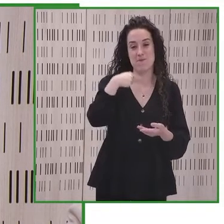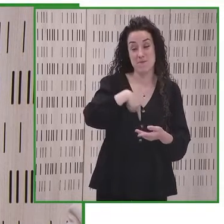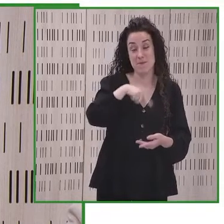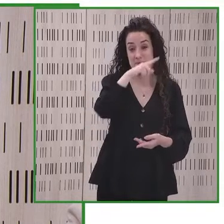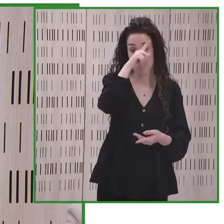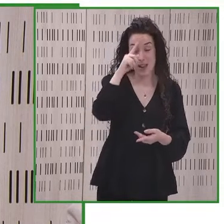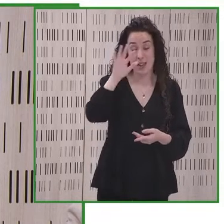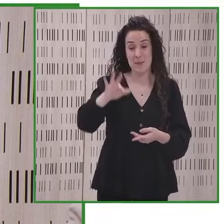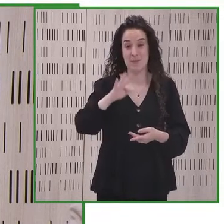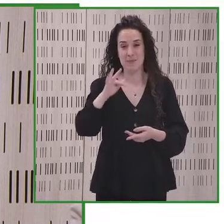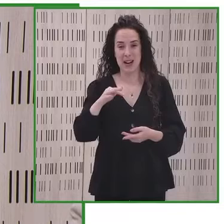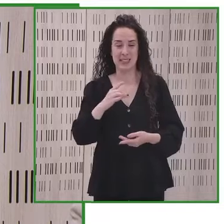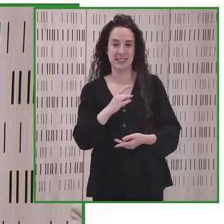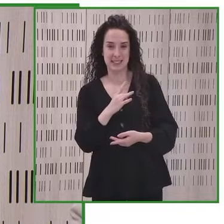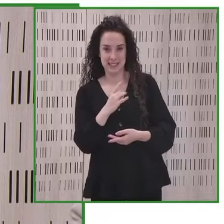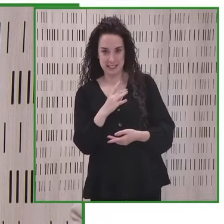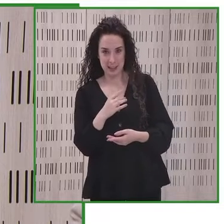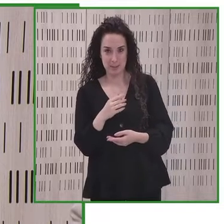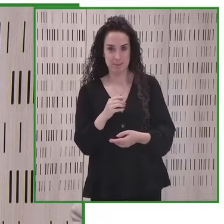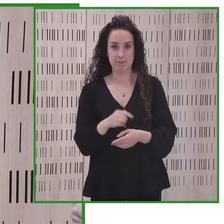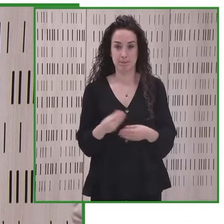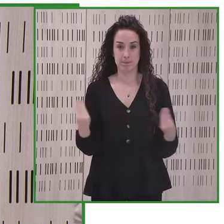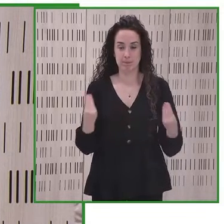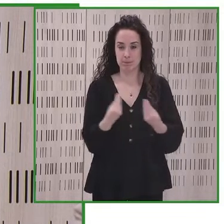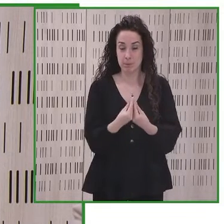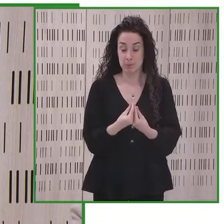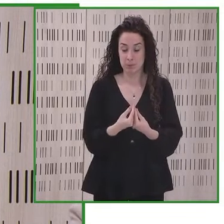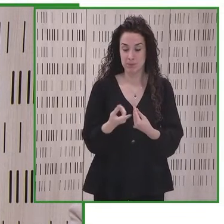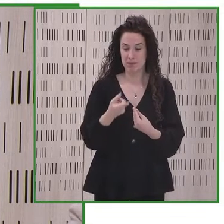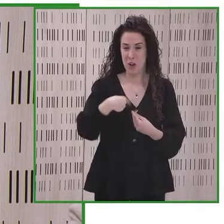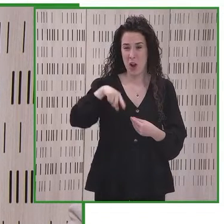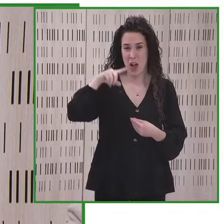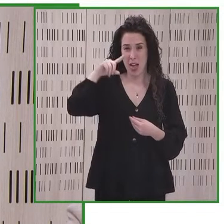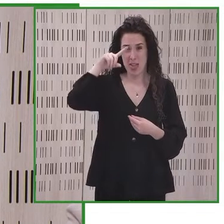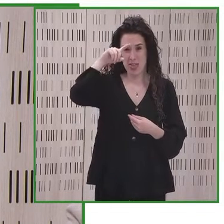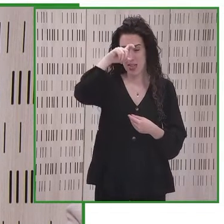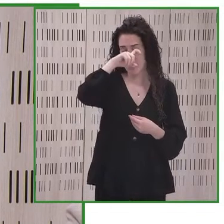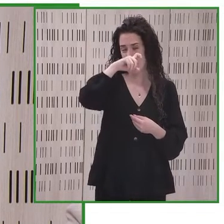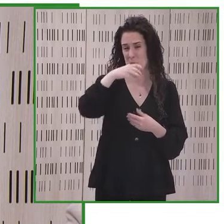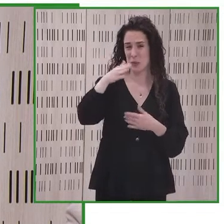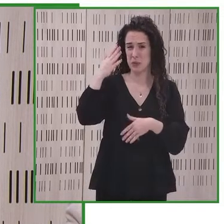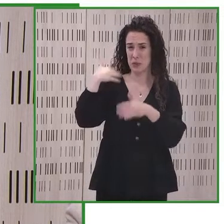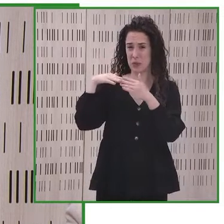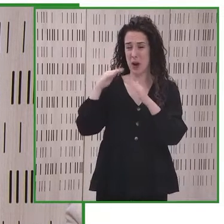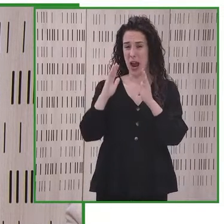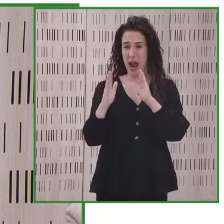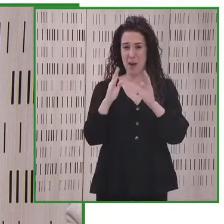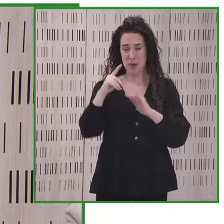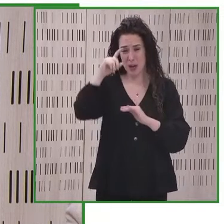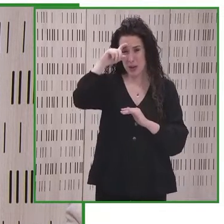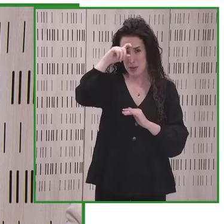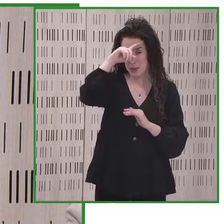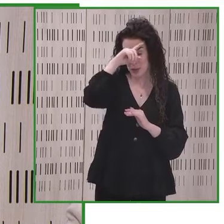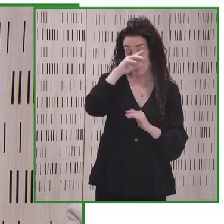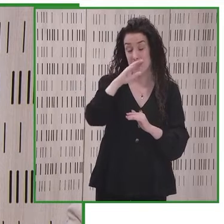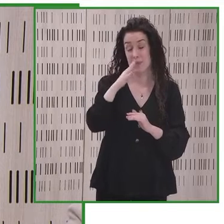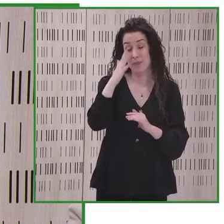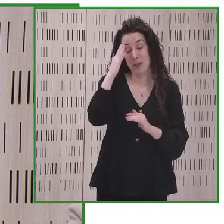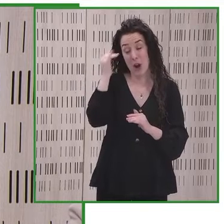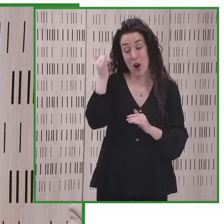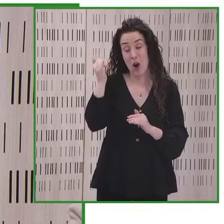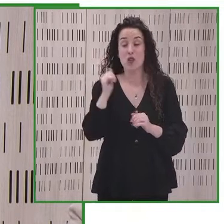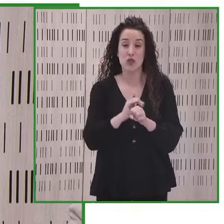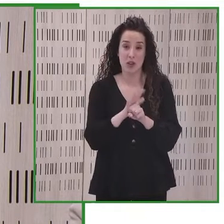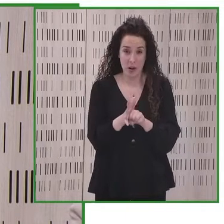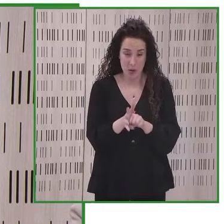También celebrar la continua colaboración que tenemos entre Latinoamérica, Chile, España y